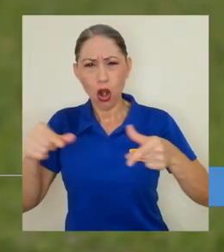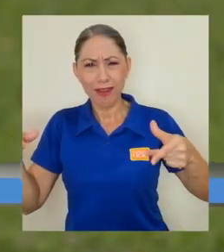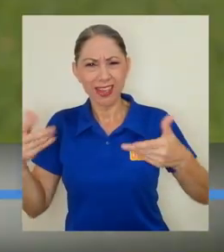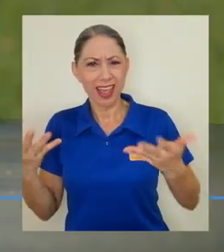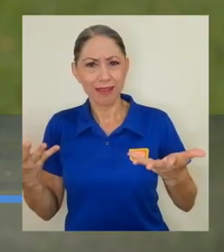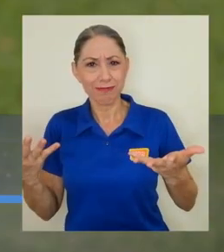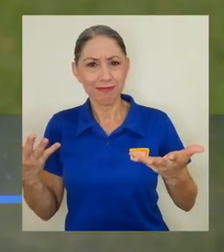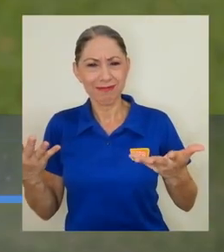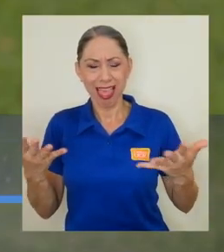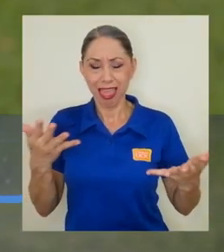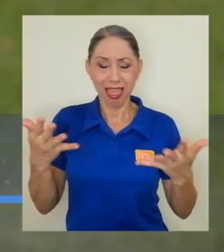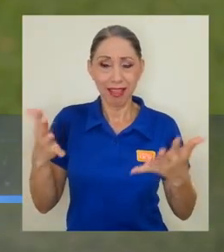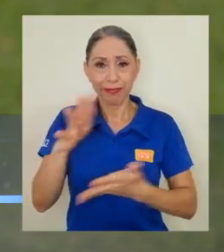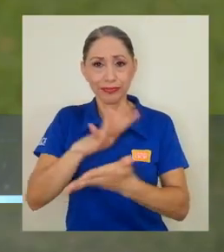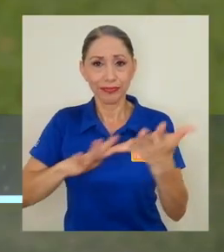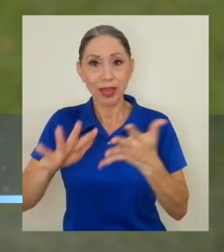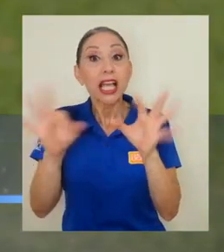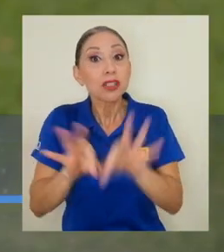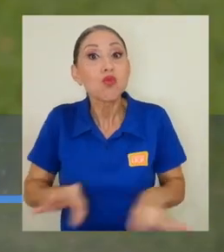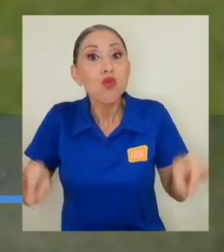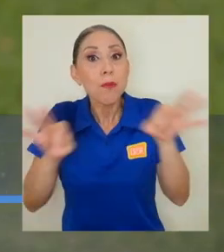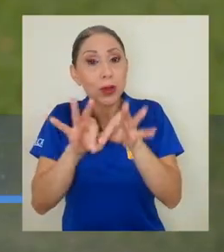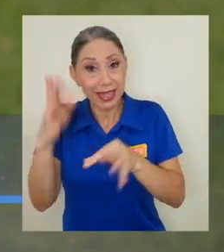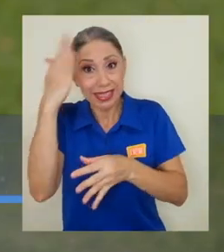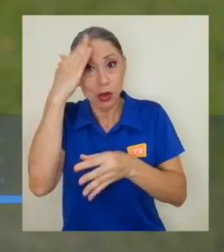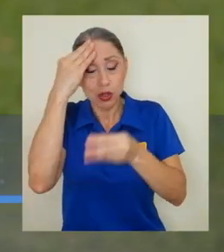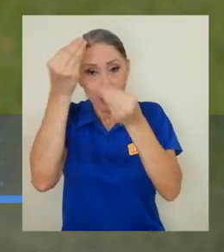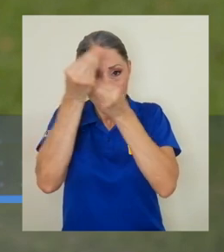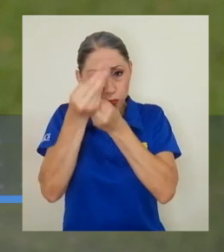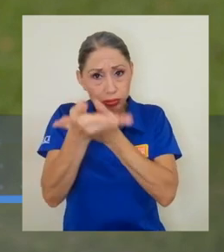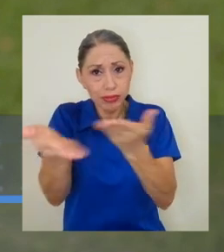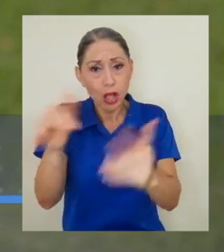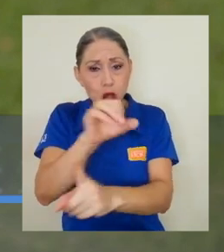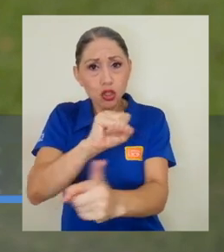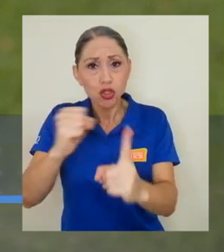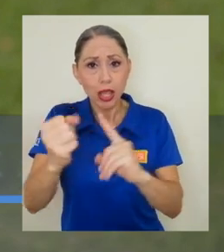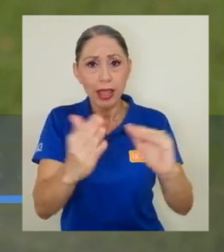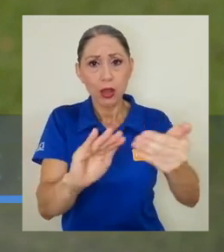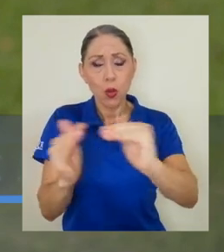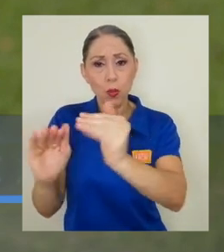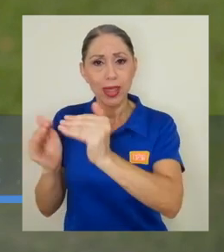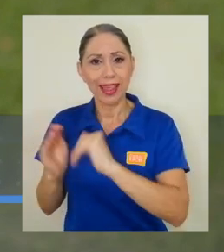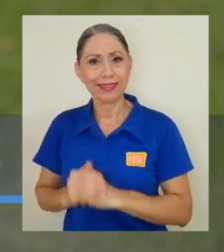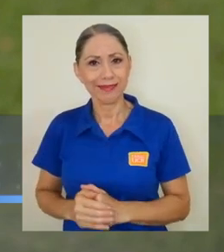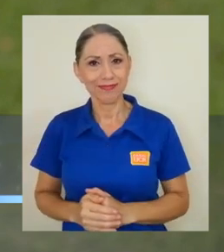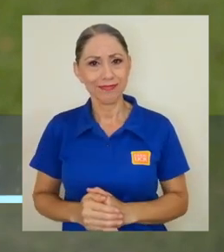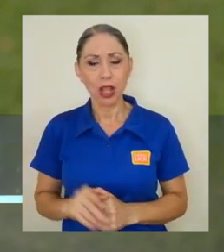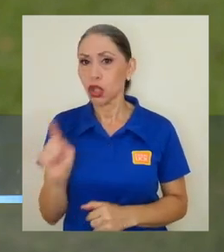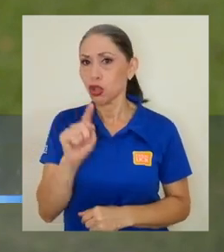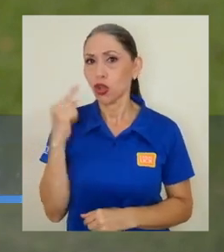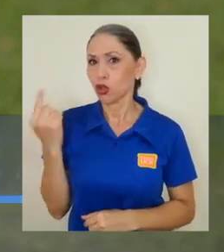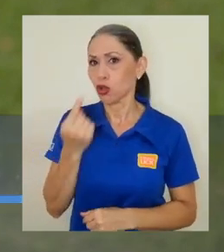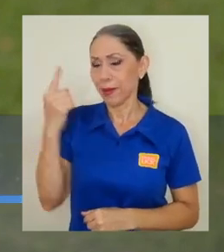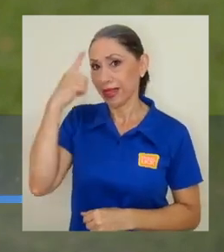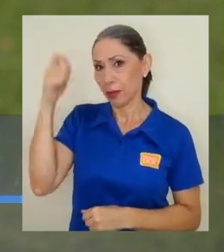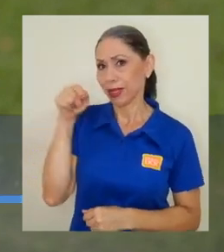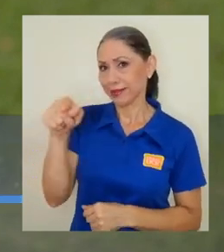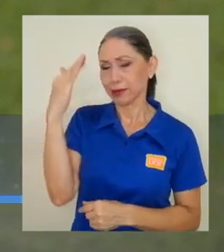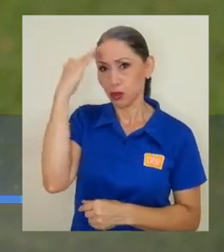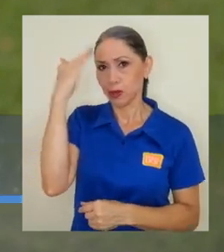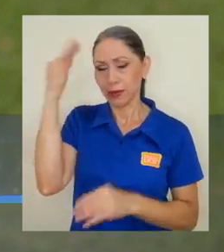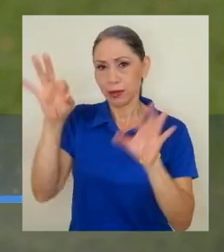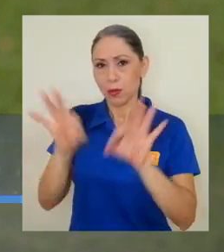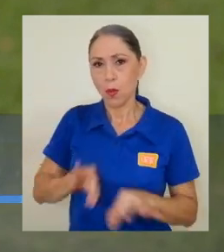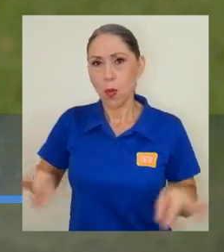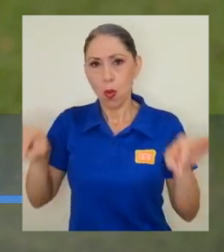ese conocimiento y que ese conocimiento sea traspasado, digamos, a la sociedad y a las comunidades. ¿Por qué? No solo porque es conocimiento importante,